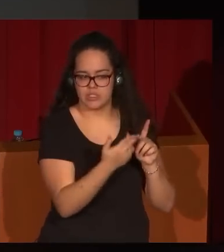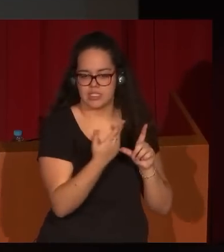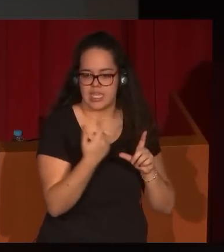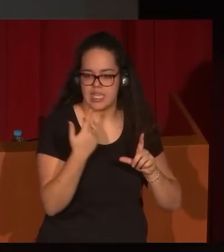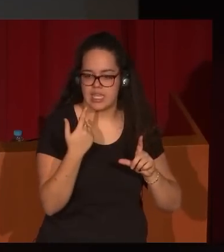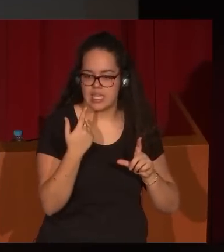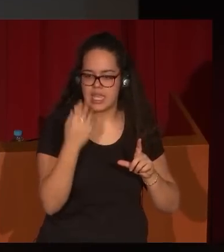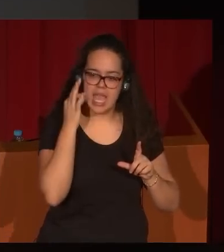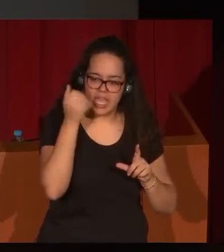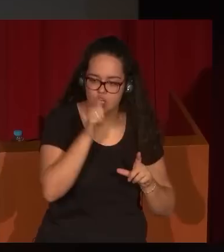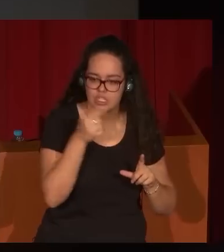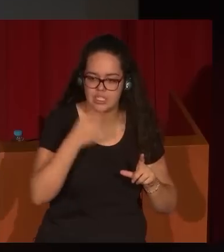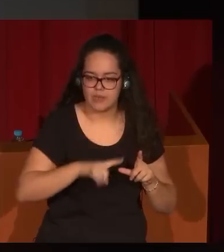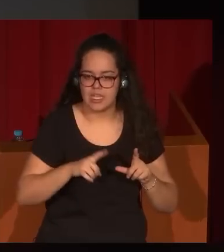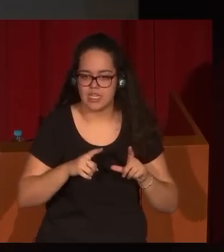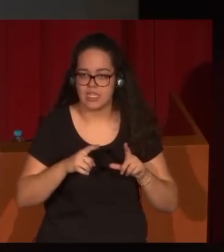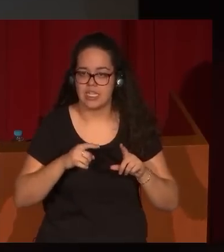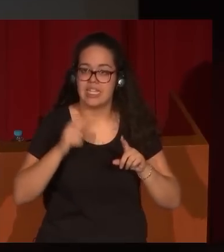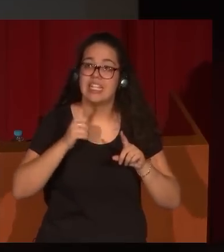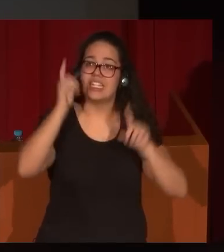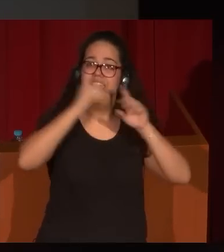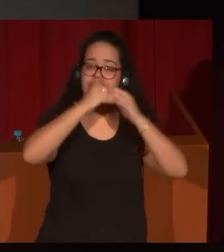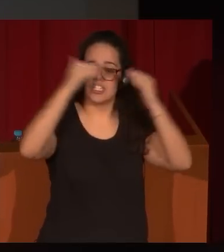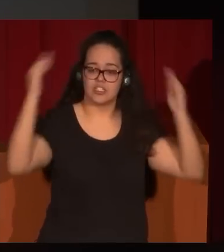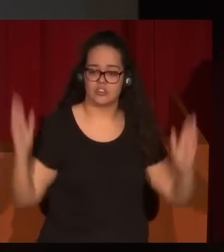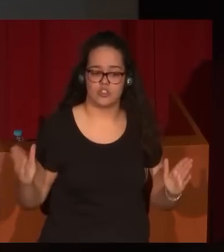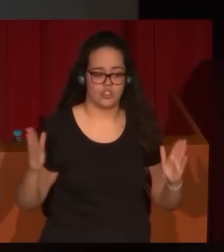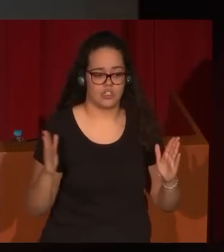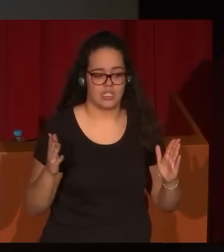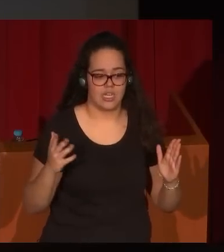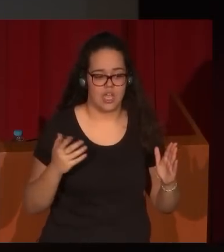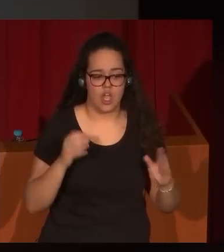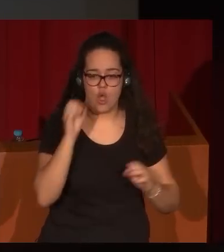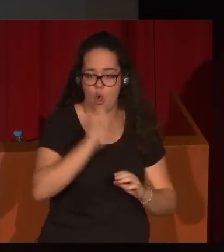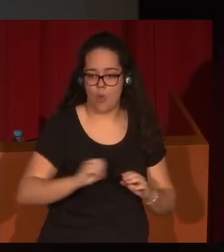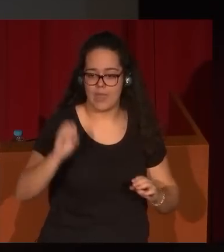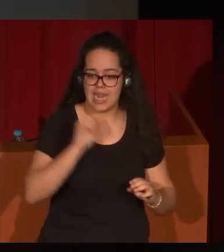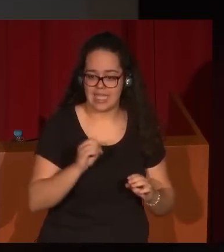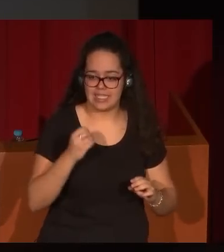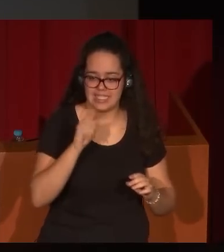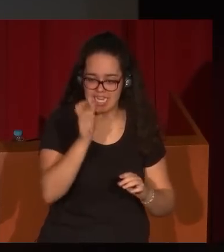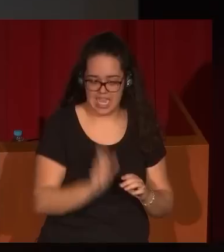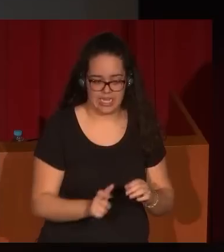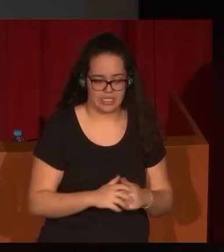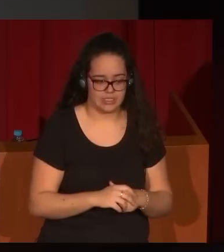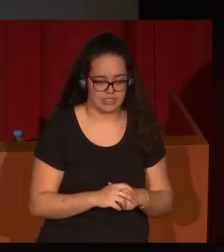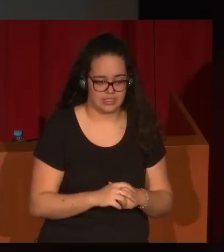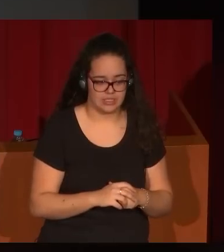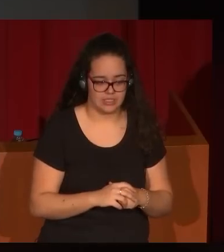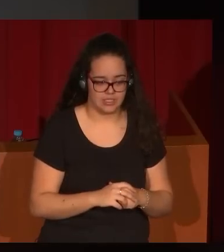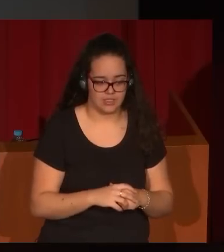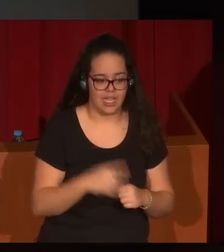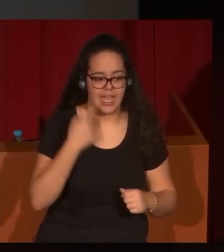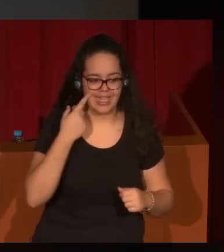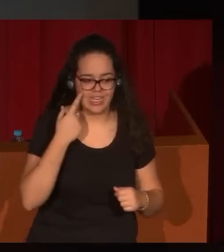y el techo del platea del teatro de la ópera italiana, que veremos, y se dedica a describir el techo del teatro real. Nada más.